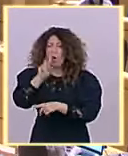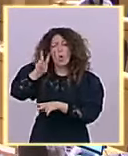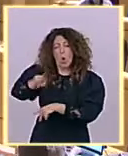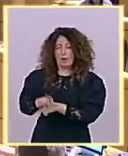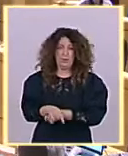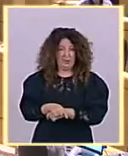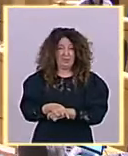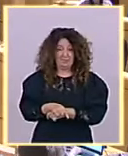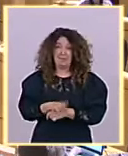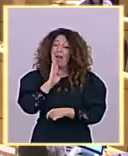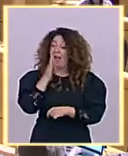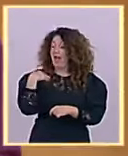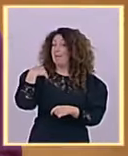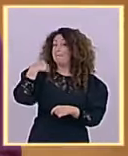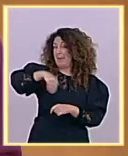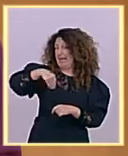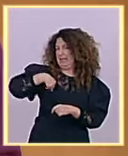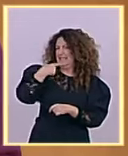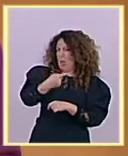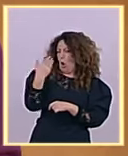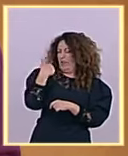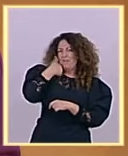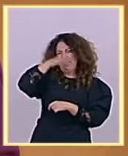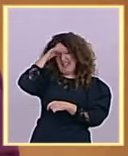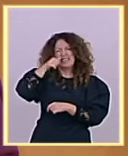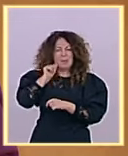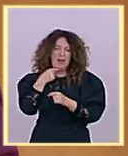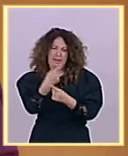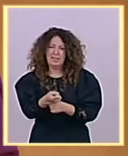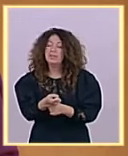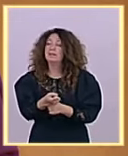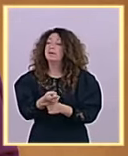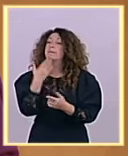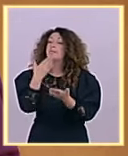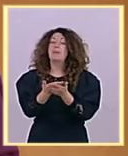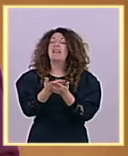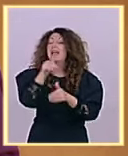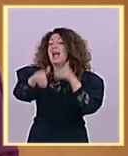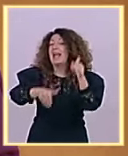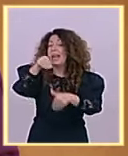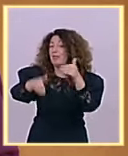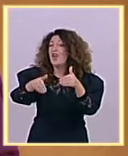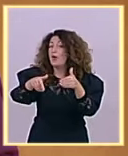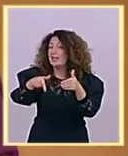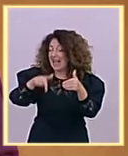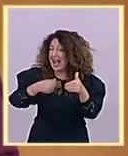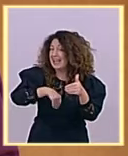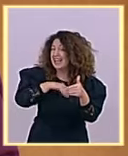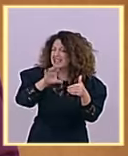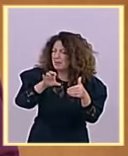Antes de pedir elecciones en este país, se lo decía al presidente, reconozcan la legitimidad de un gobierno